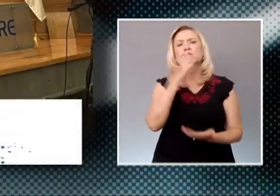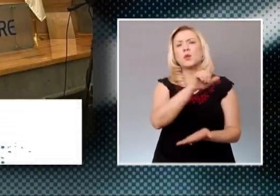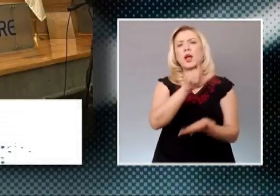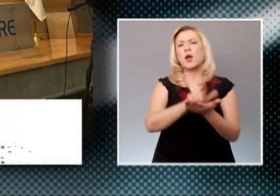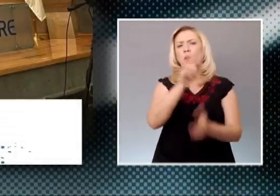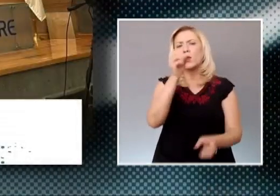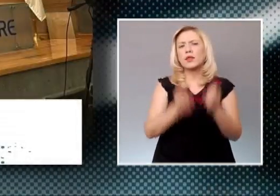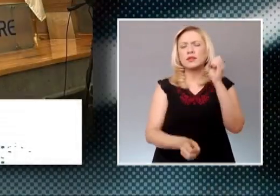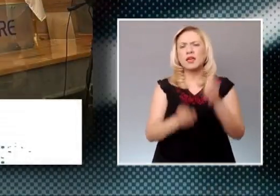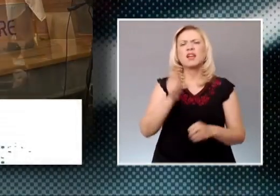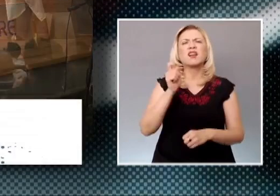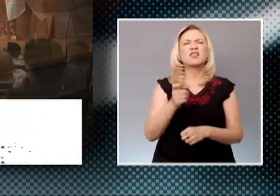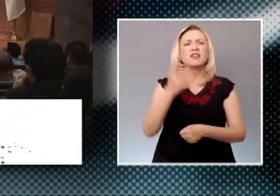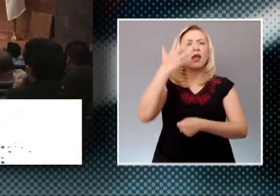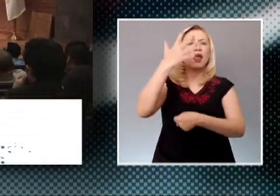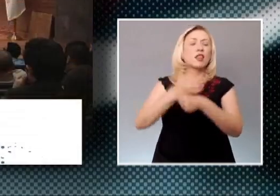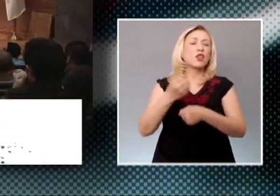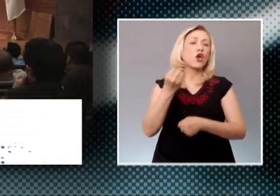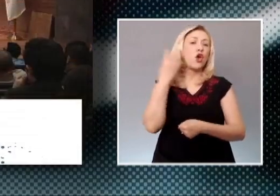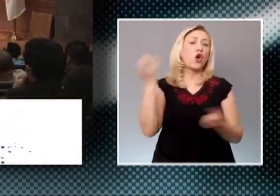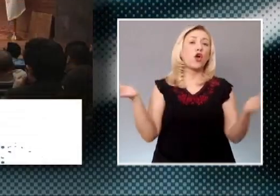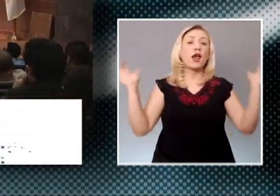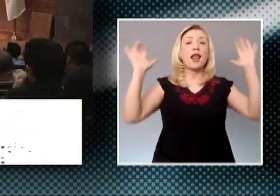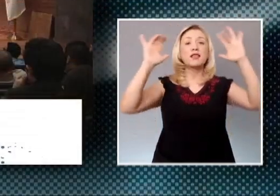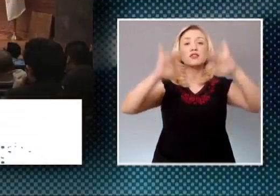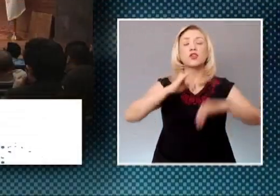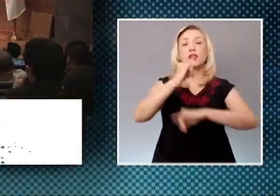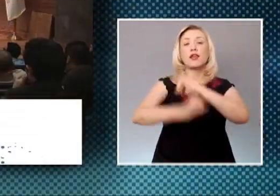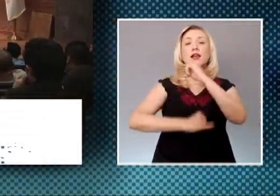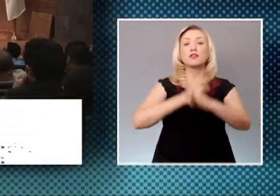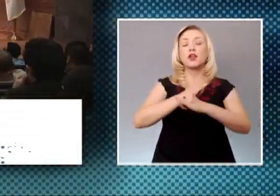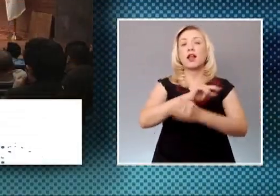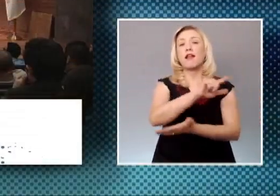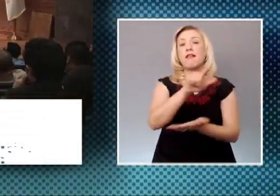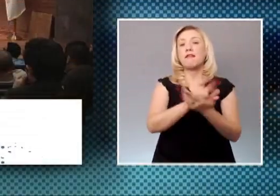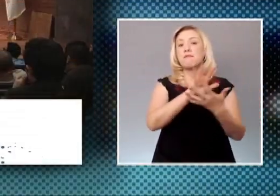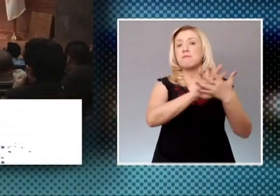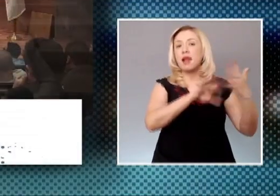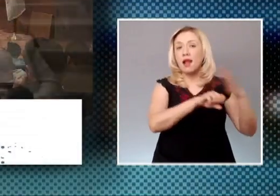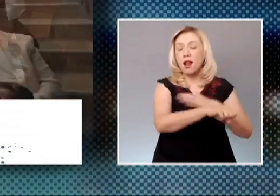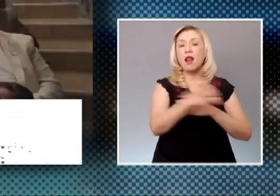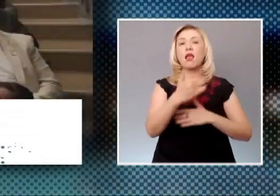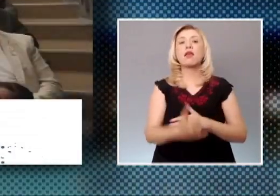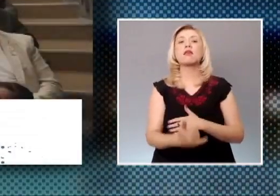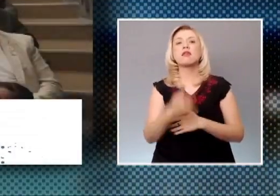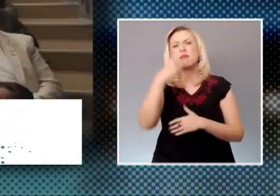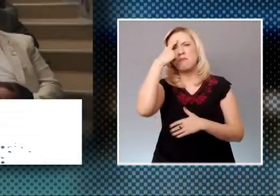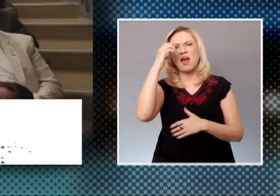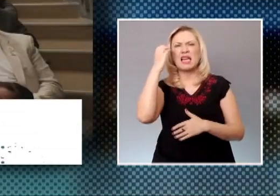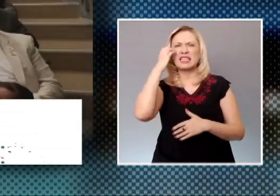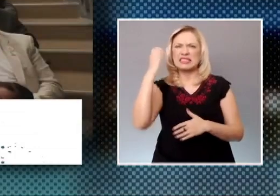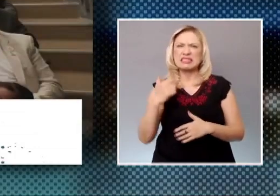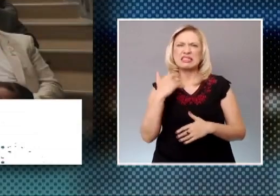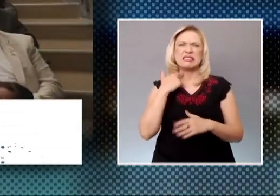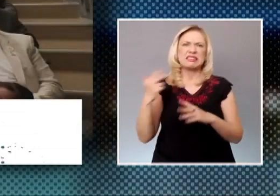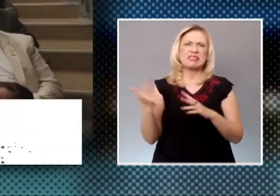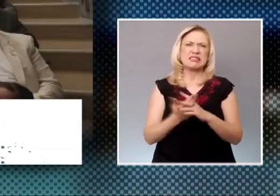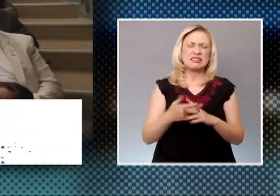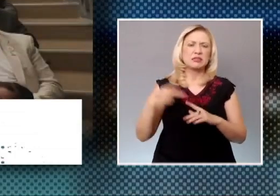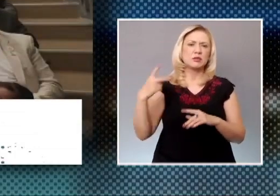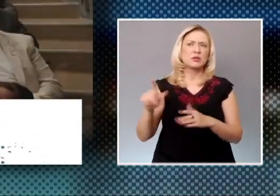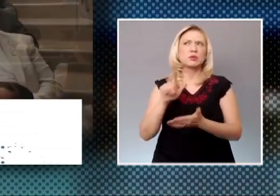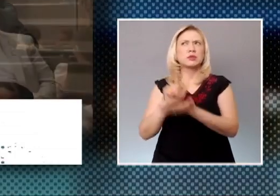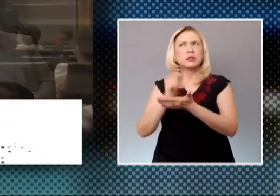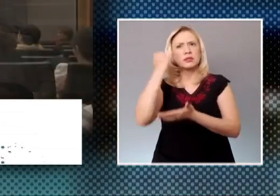a cabo el V Congreso Internacional de Justicia Penal y Política Criminal con la participación de especialistas de Argentina, Chile y